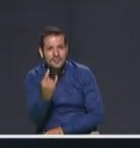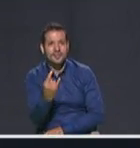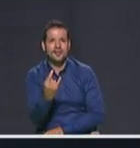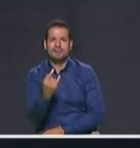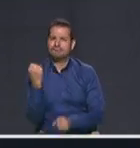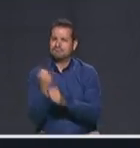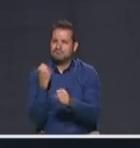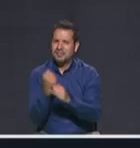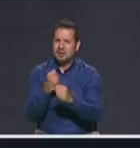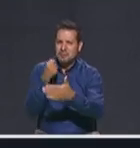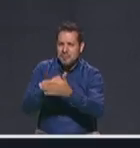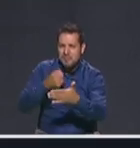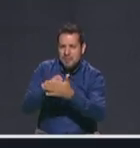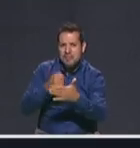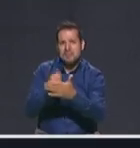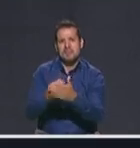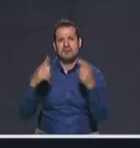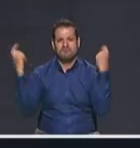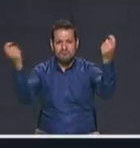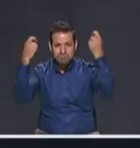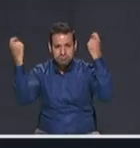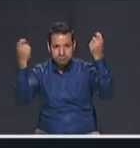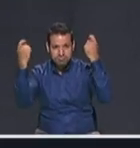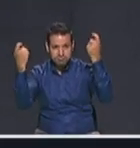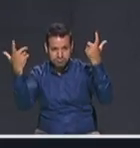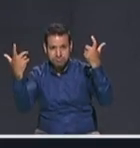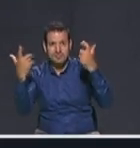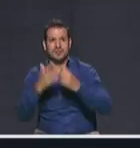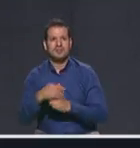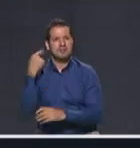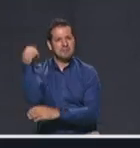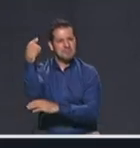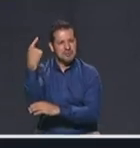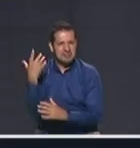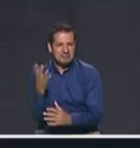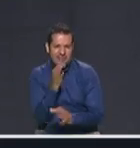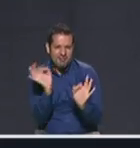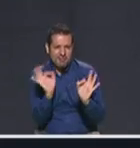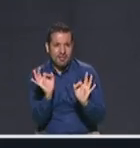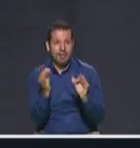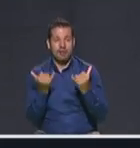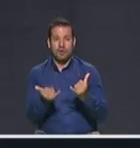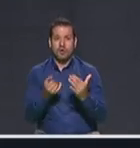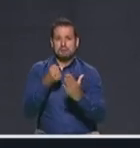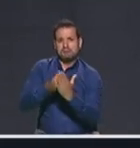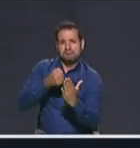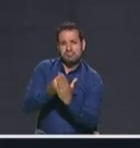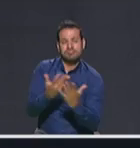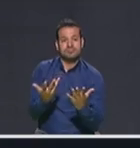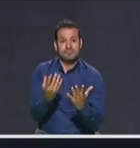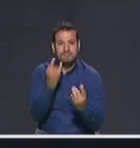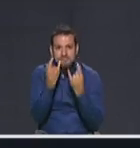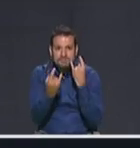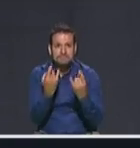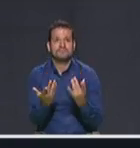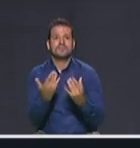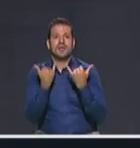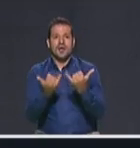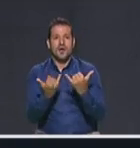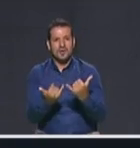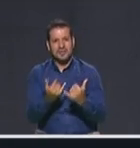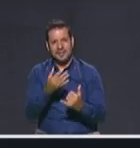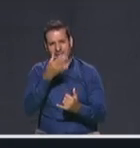voluntarios, de una campaña independiente, sin partidos, sin jefes políticos. También sabemos que ahora es cuando va a llegar la política